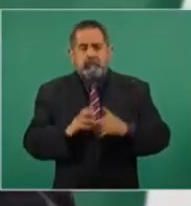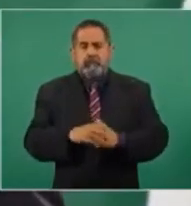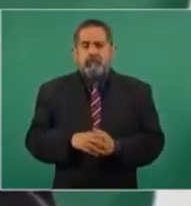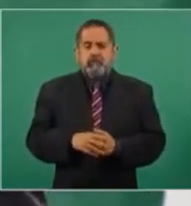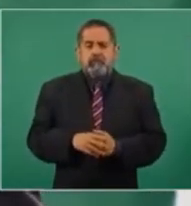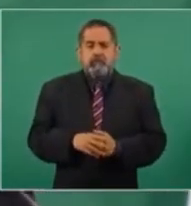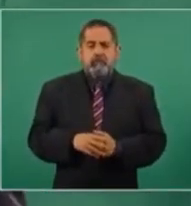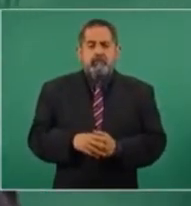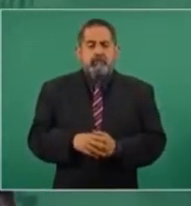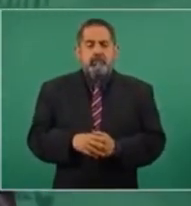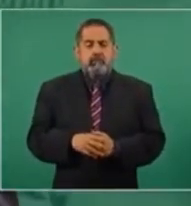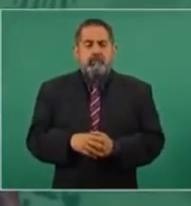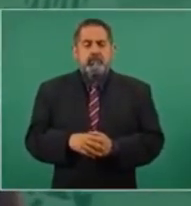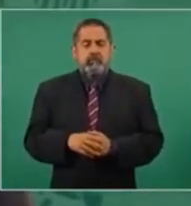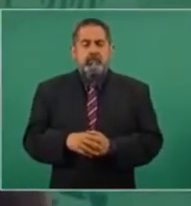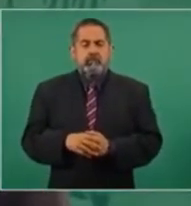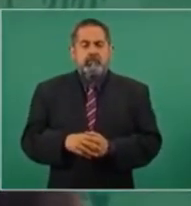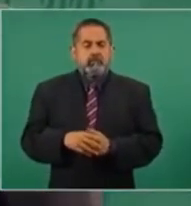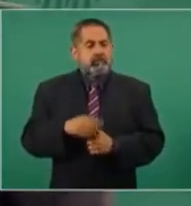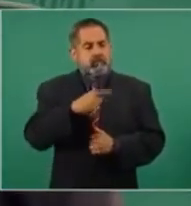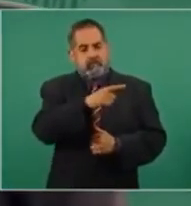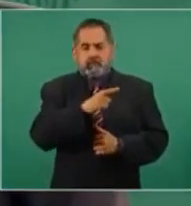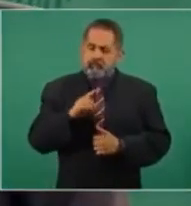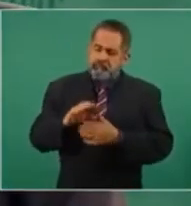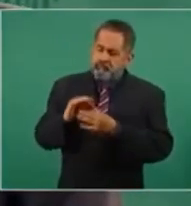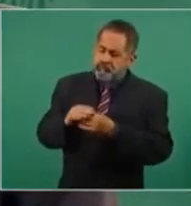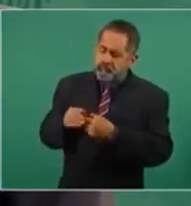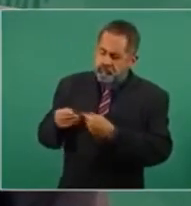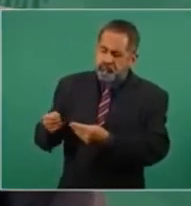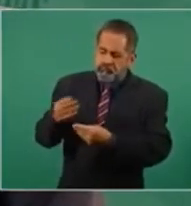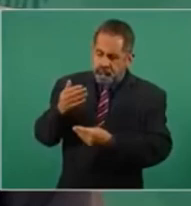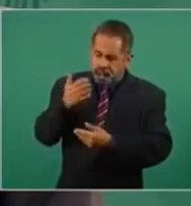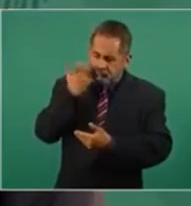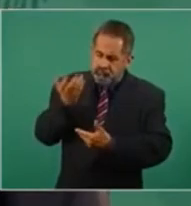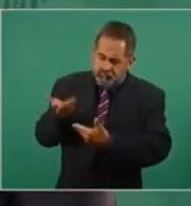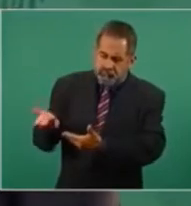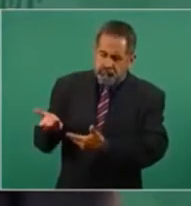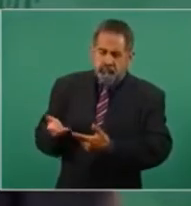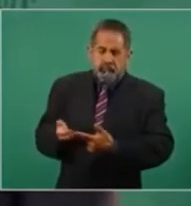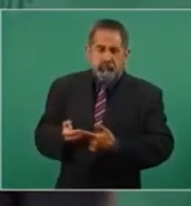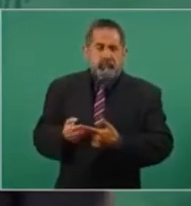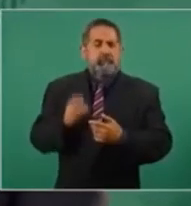orientado a que